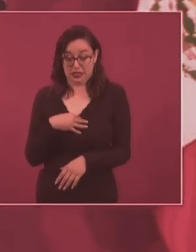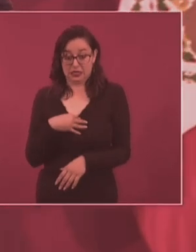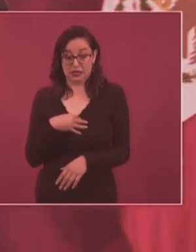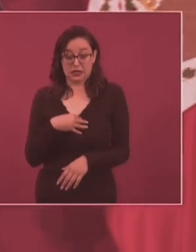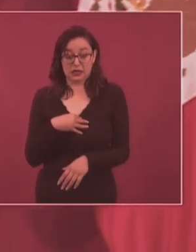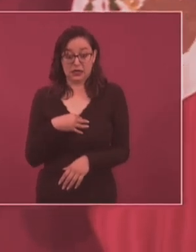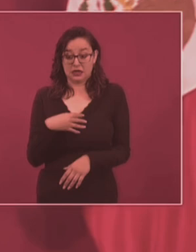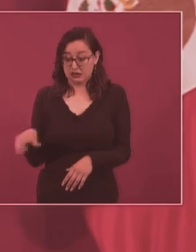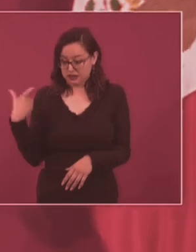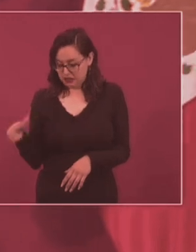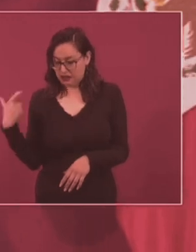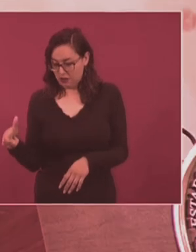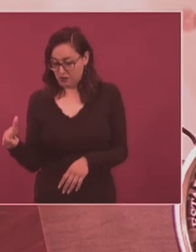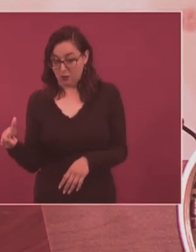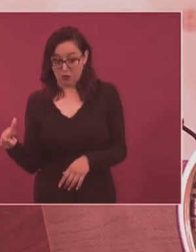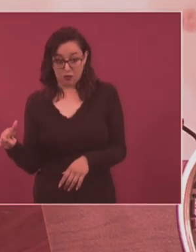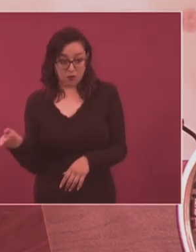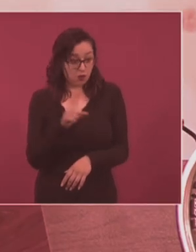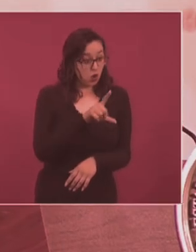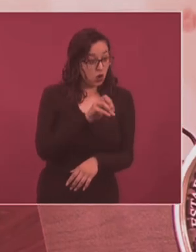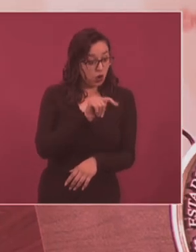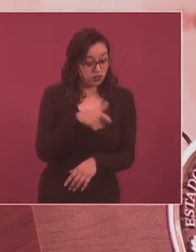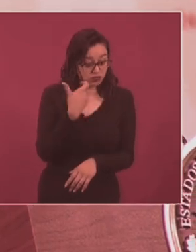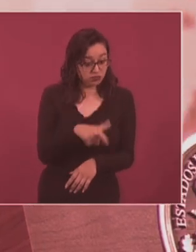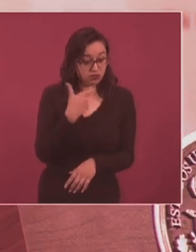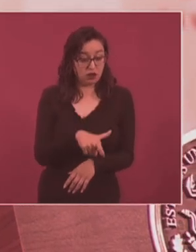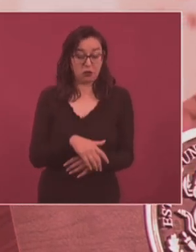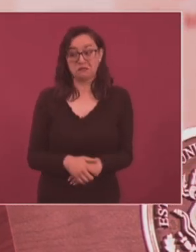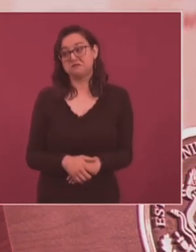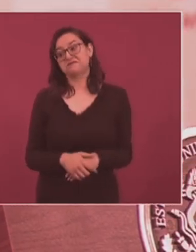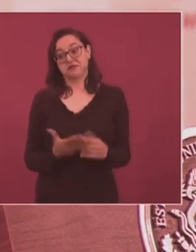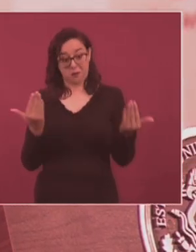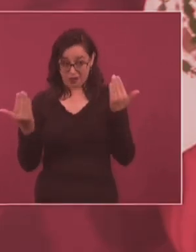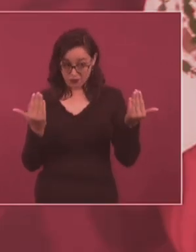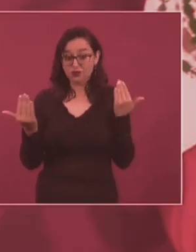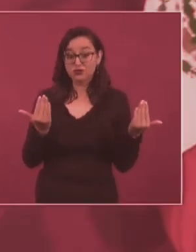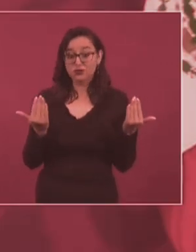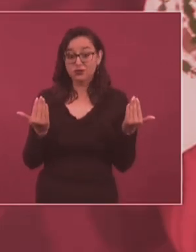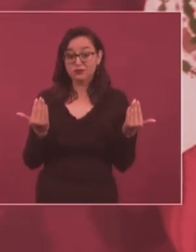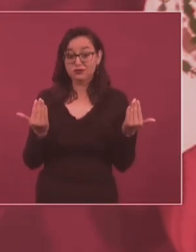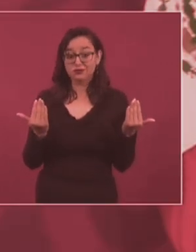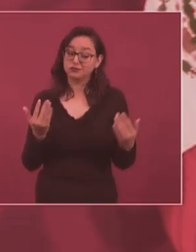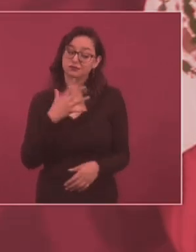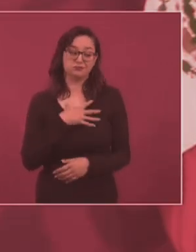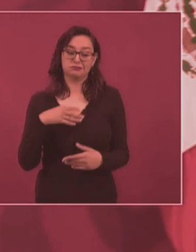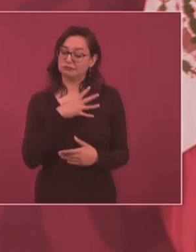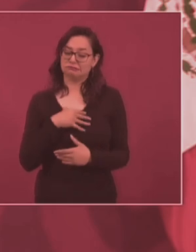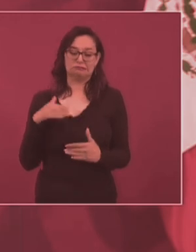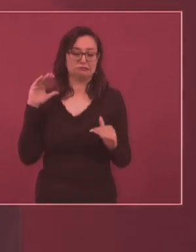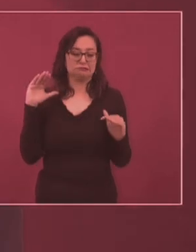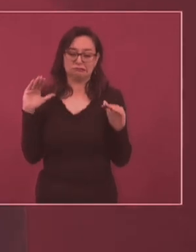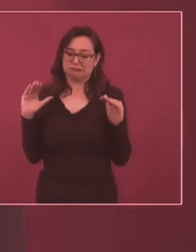la fortuna de Loret de Mola, es muy